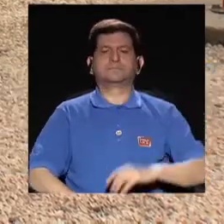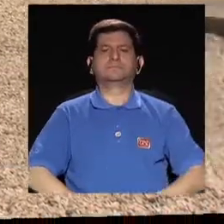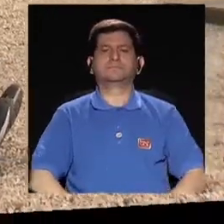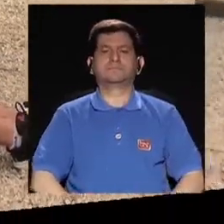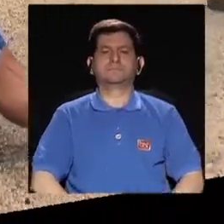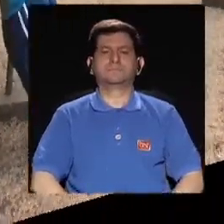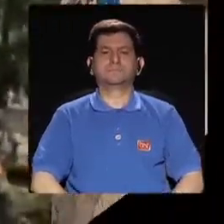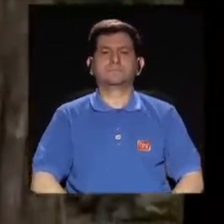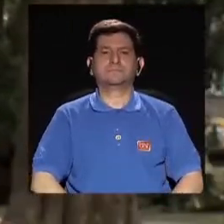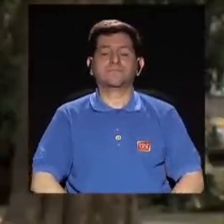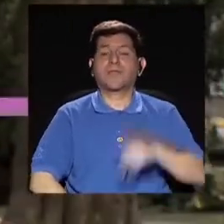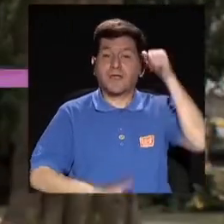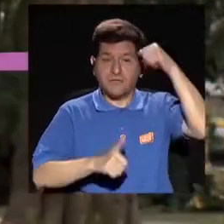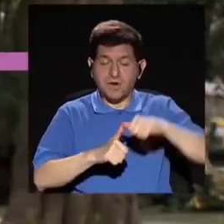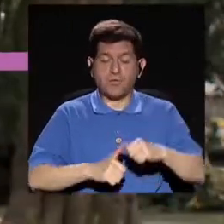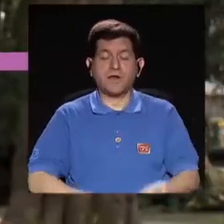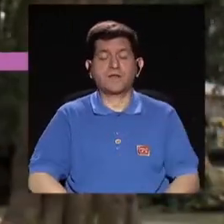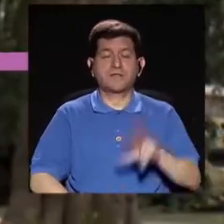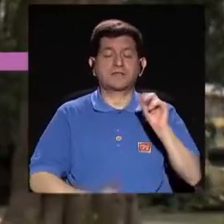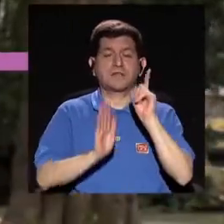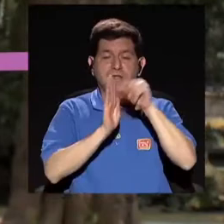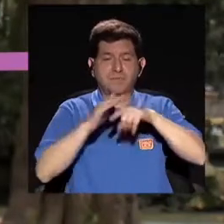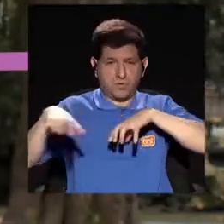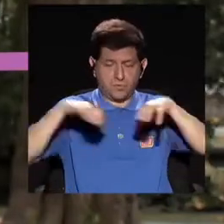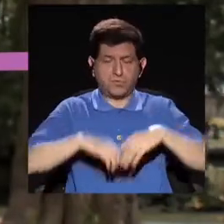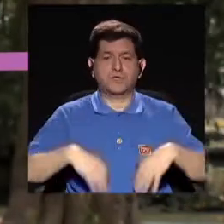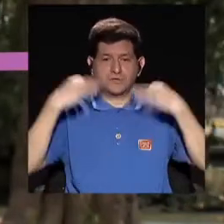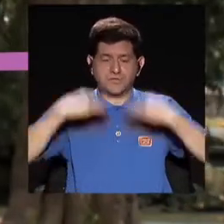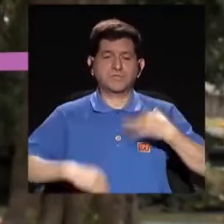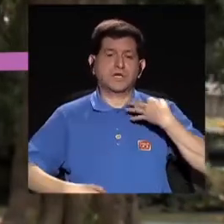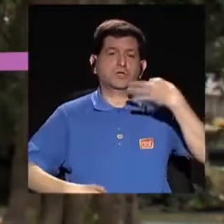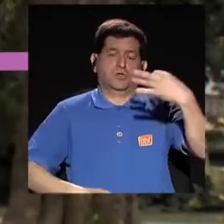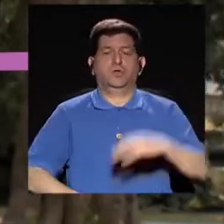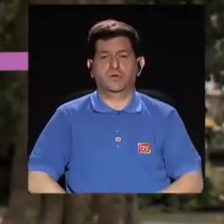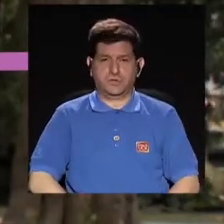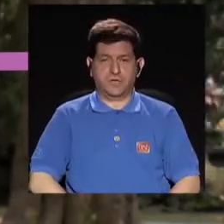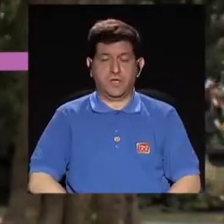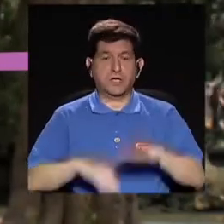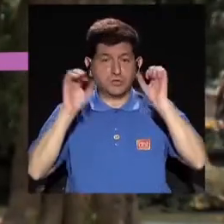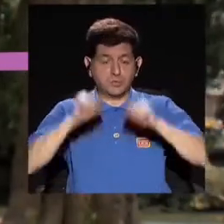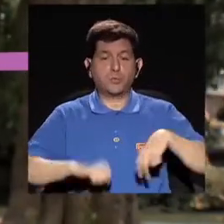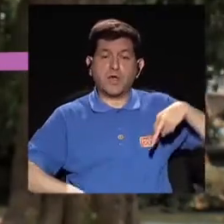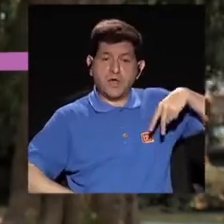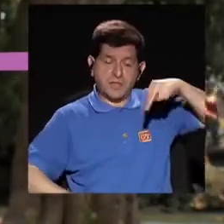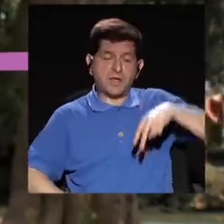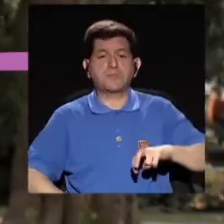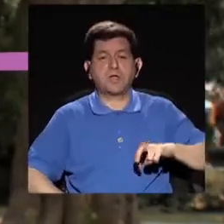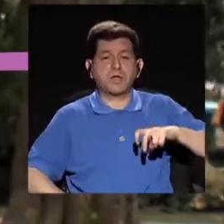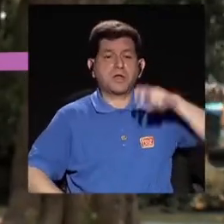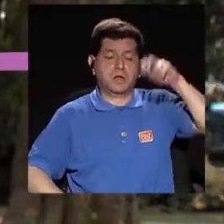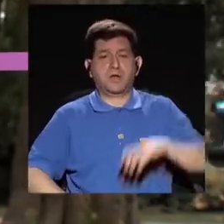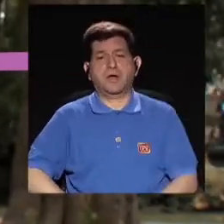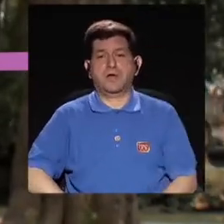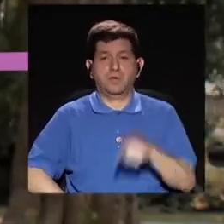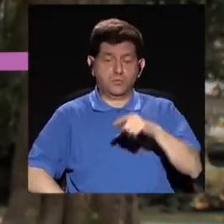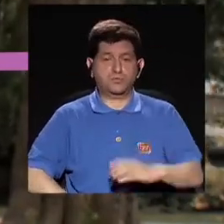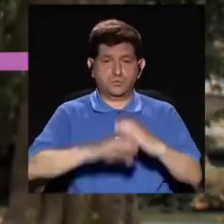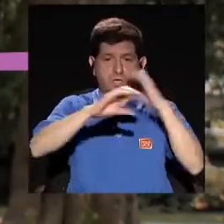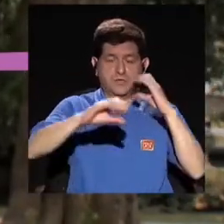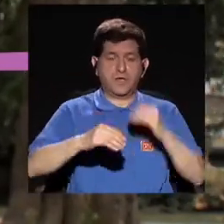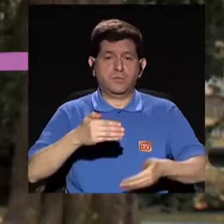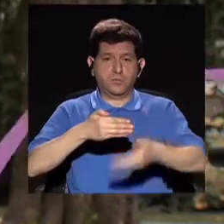respiramos. Recuerde realizar 30 minutos de actividad física a diario. Puede hacerlo caminando, subiendo